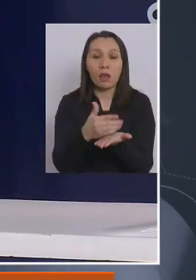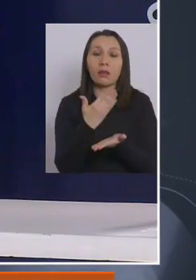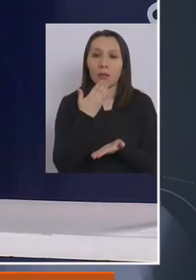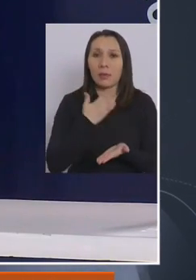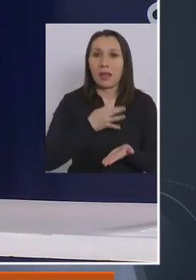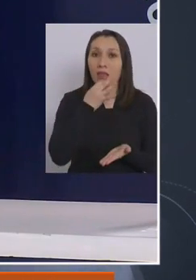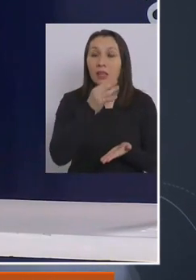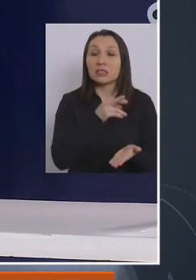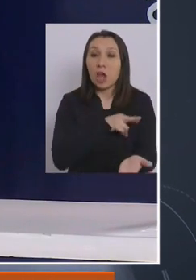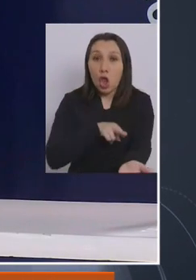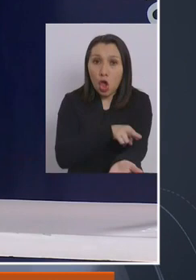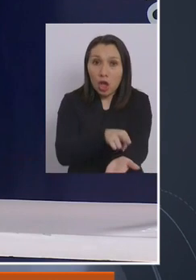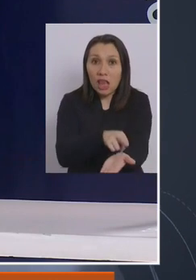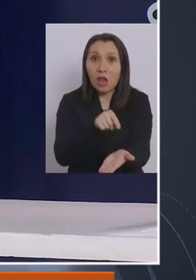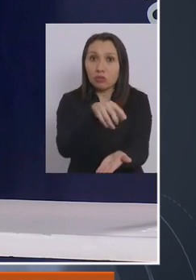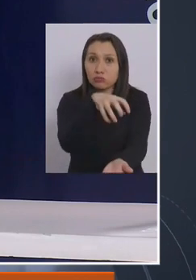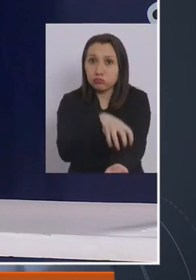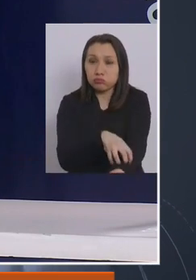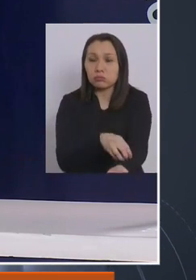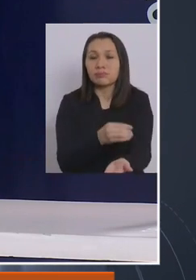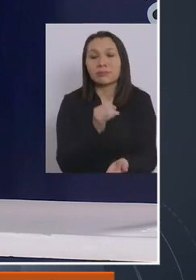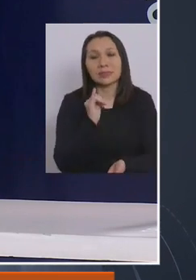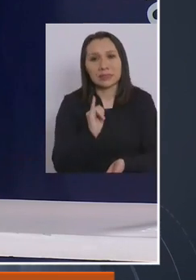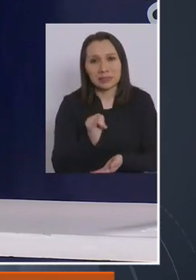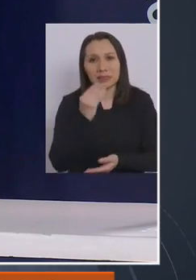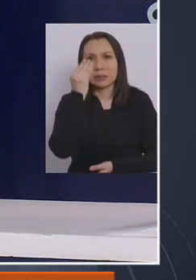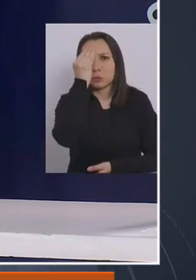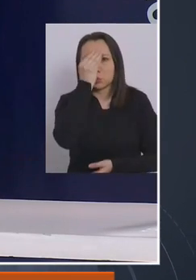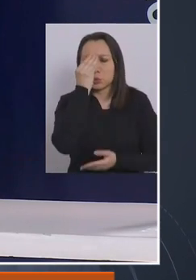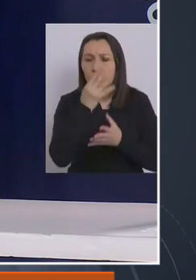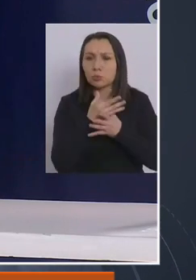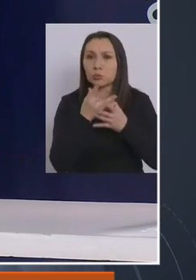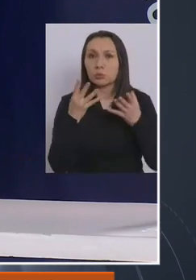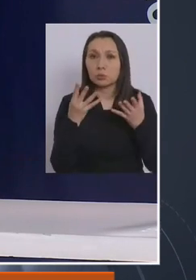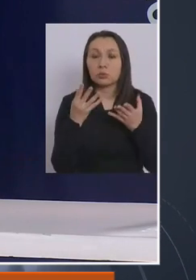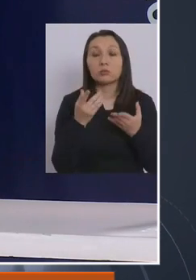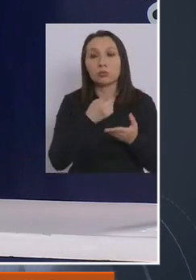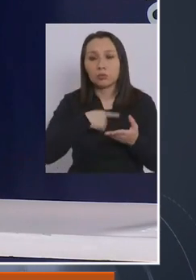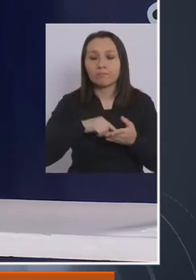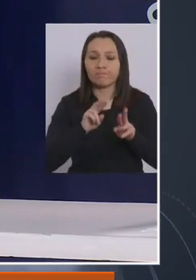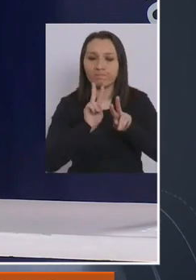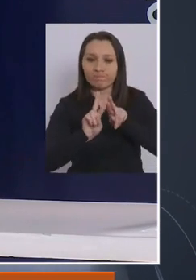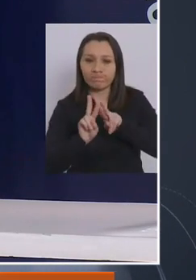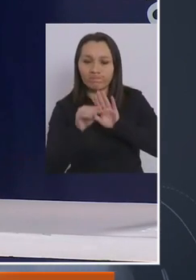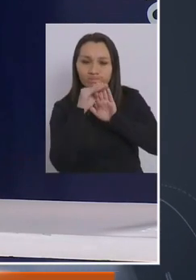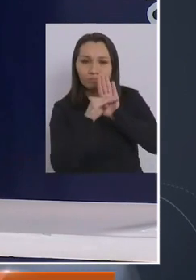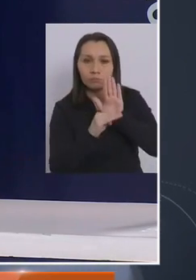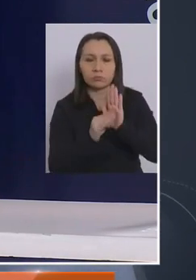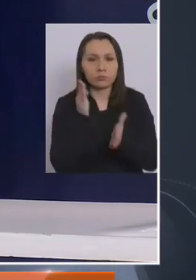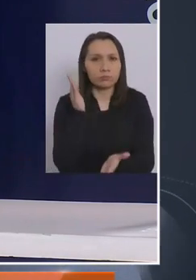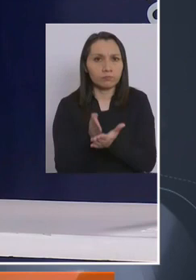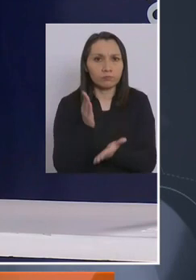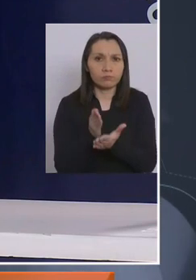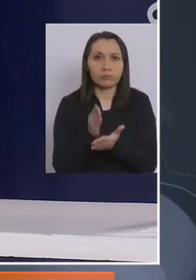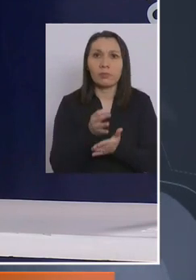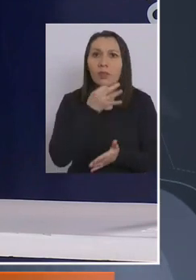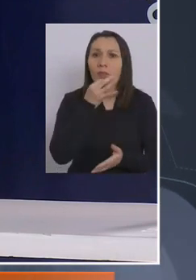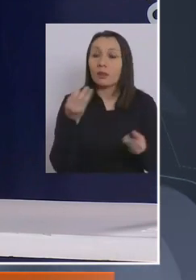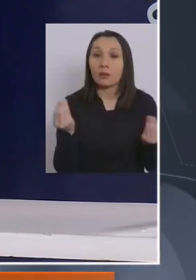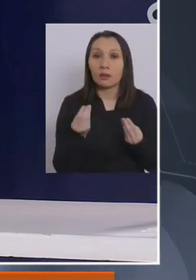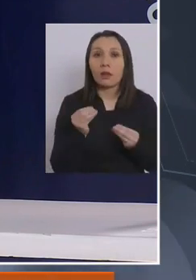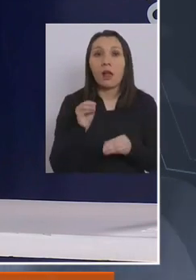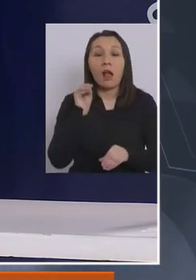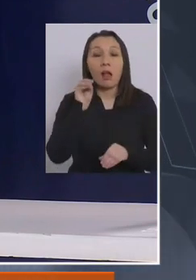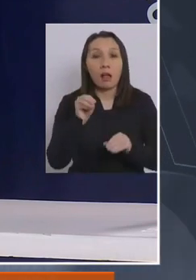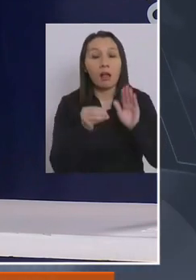quiero decir de los ríos, sí nos ha preocupado enormemente y por eso hemos ido tomando medidas que son bastante estrictas. Quiero recordar